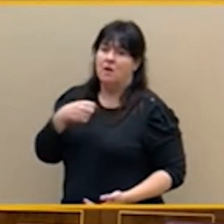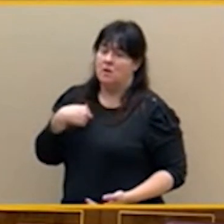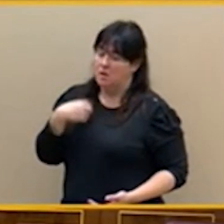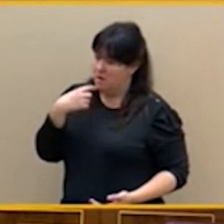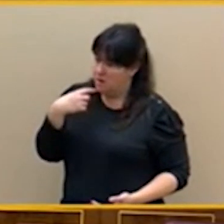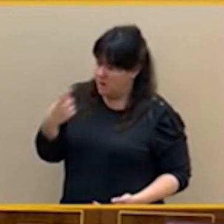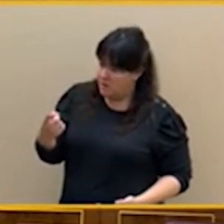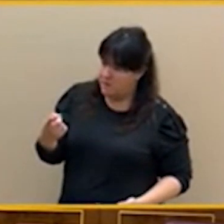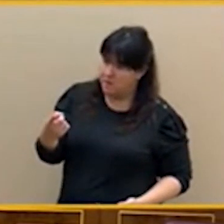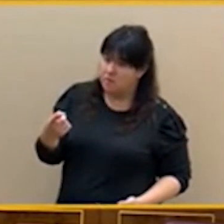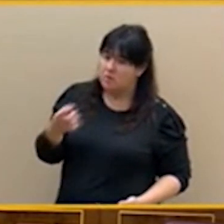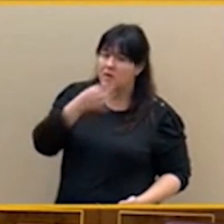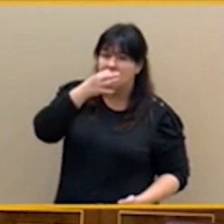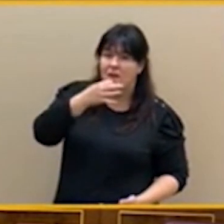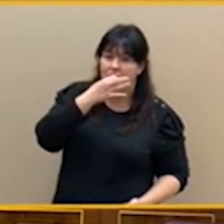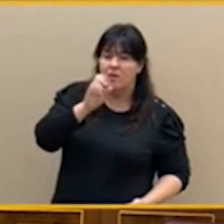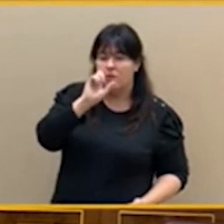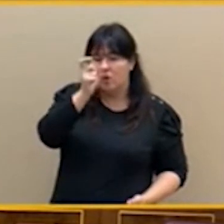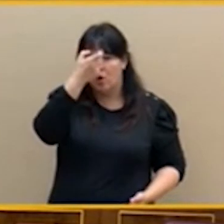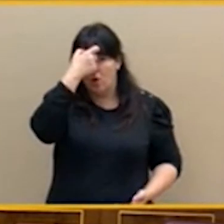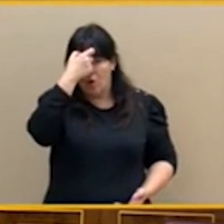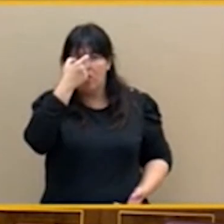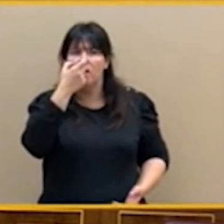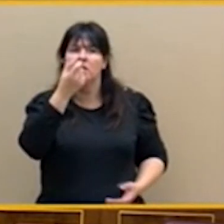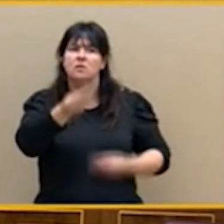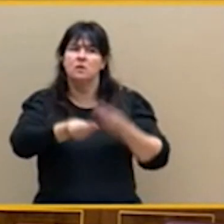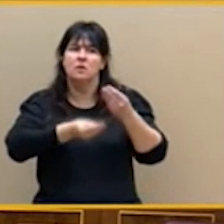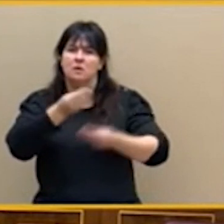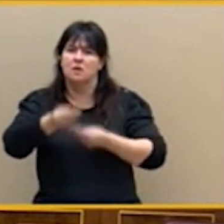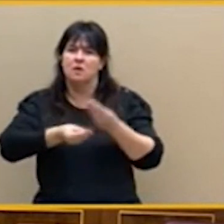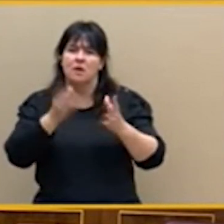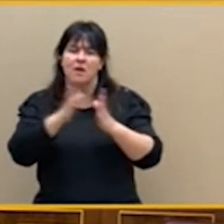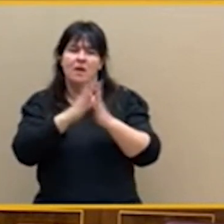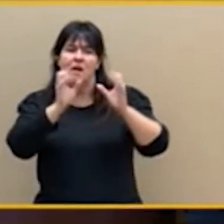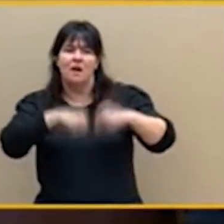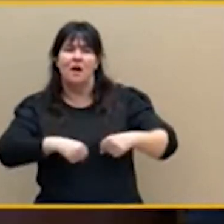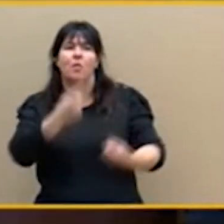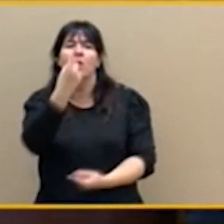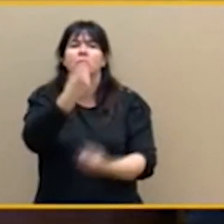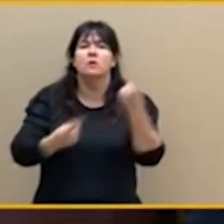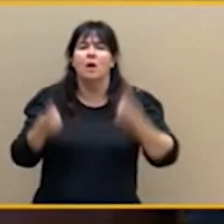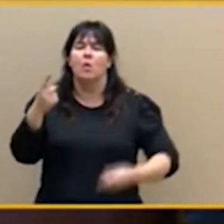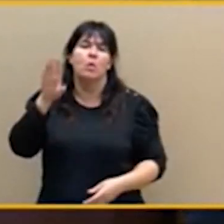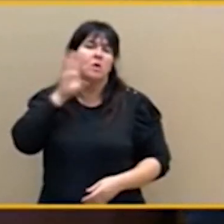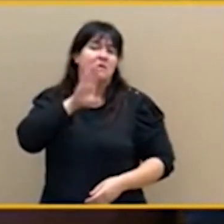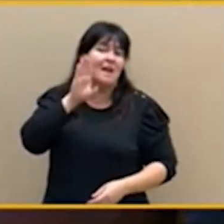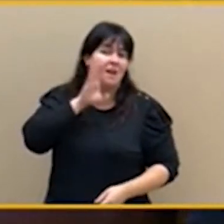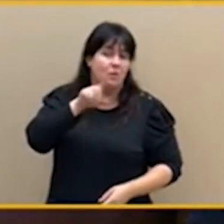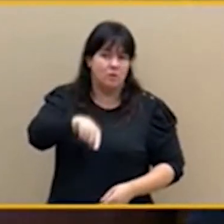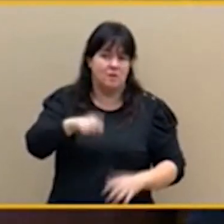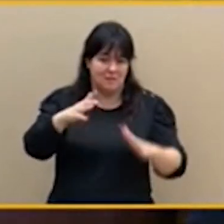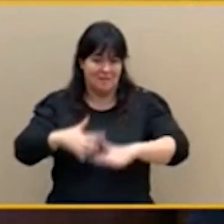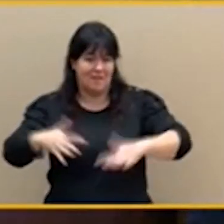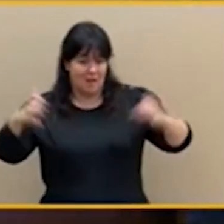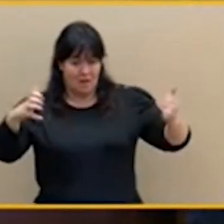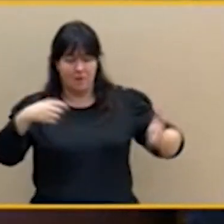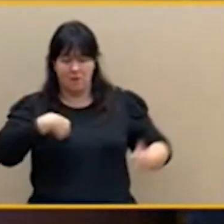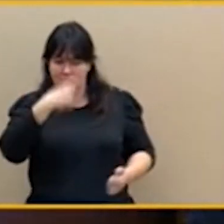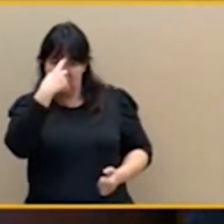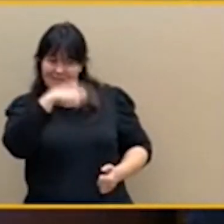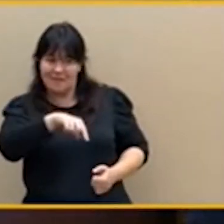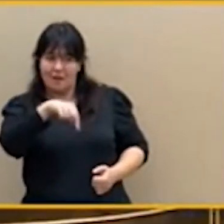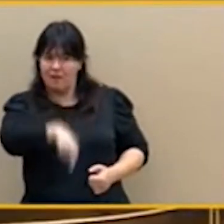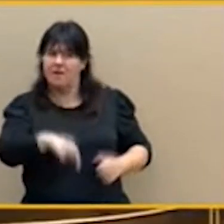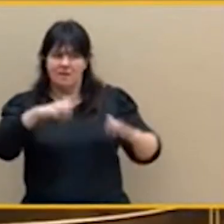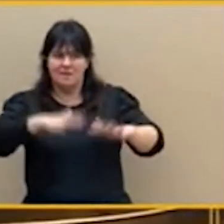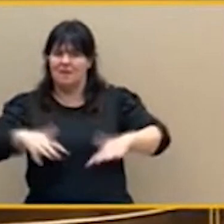algunos delincuentes delincuentes de esta Cámara. Como usted bien sabe, en esta Cámara no hay ni puede haber ningún delincuente. Así que se retirará